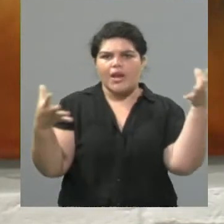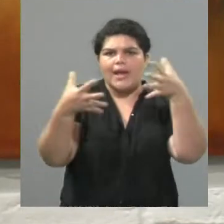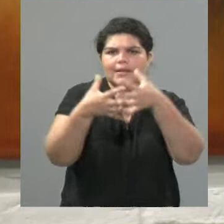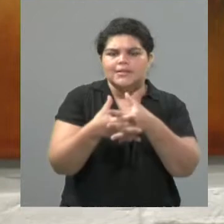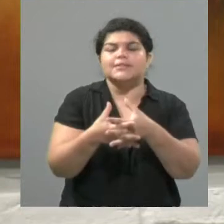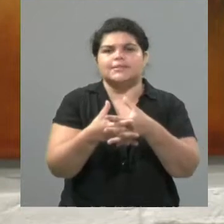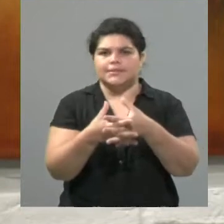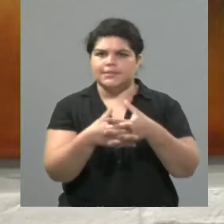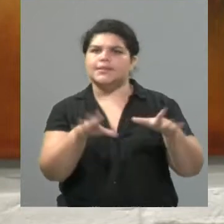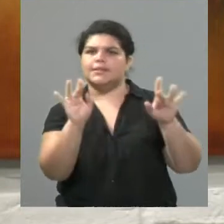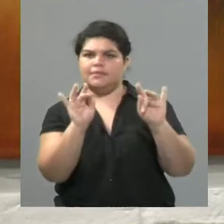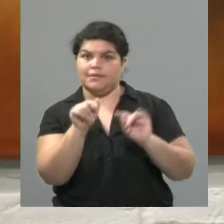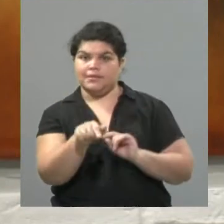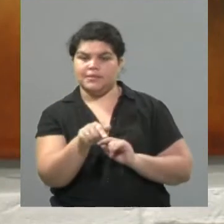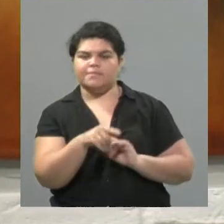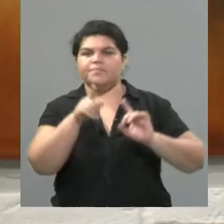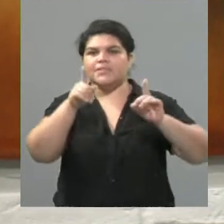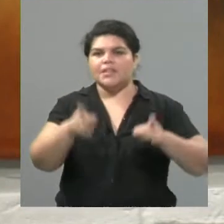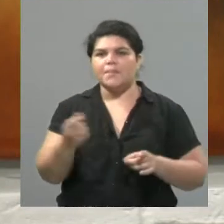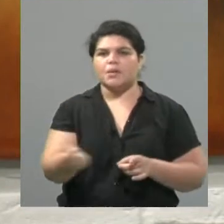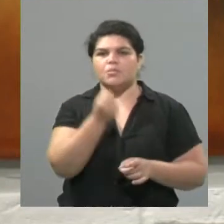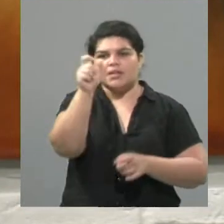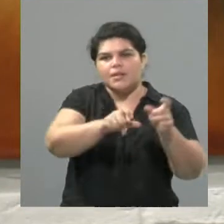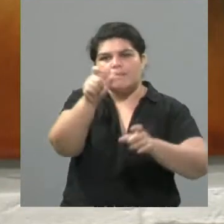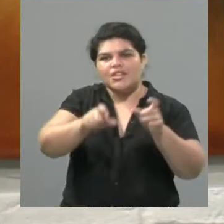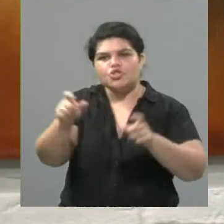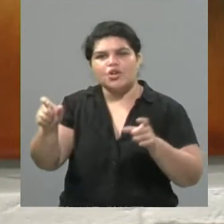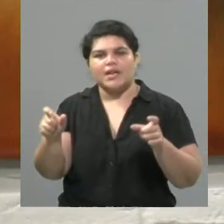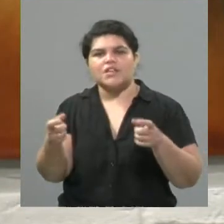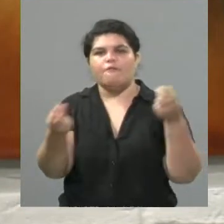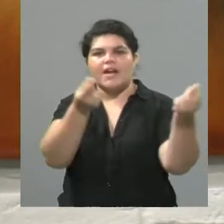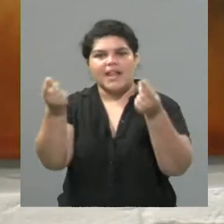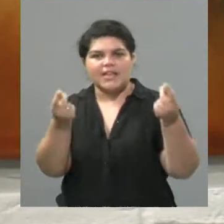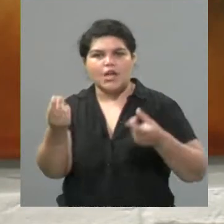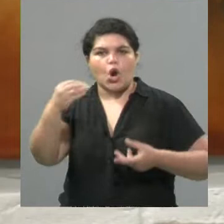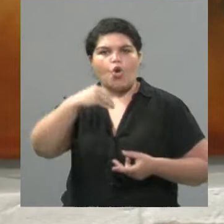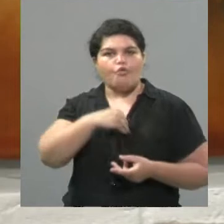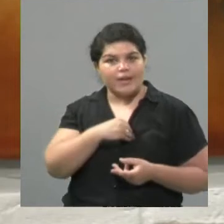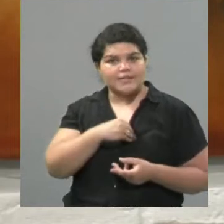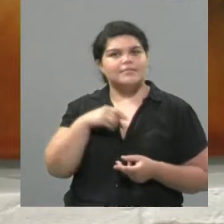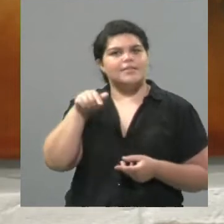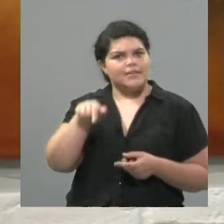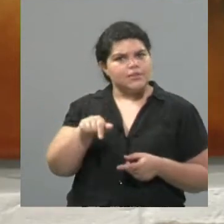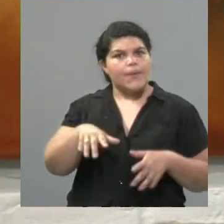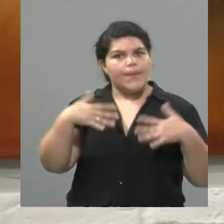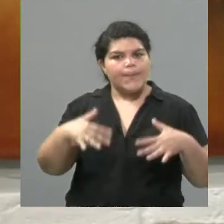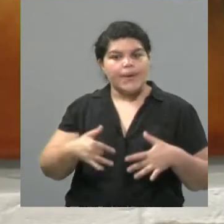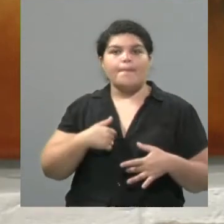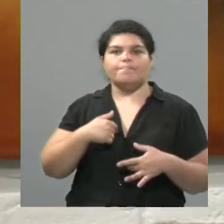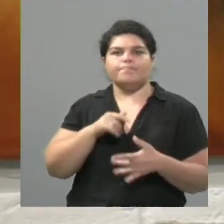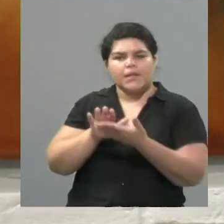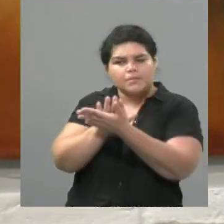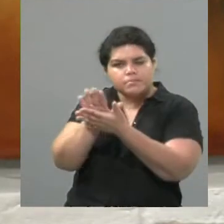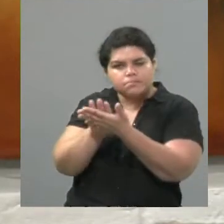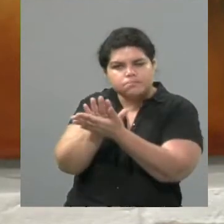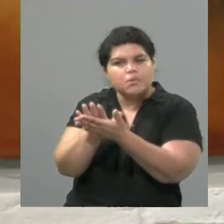un elenco y tiene que ser asertiva y tiene que tratar de que la gente crea en vos y en tu mensaje. Entonces eso fue como tuve que